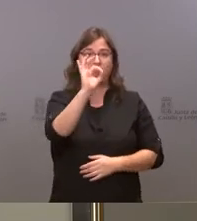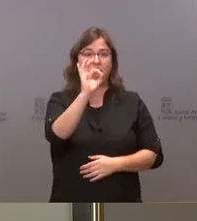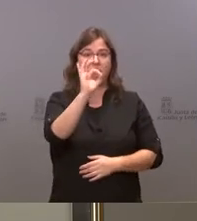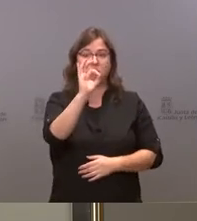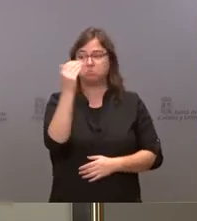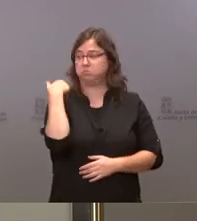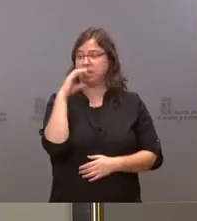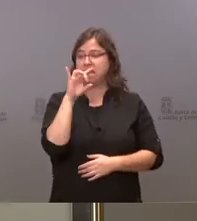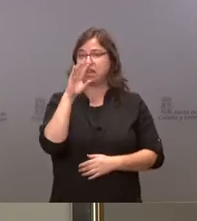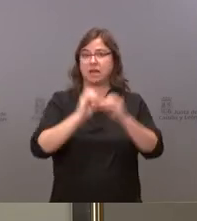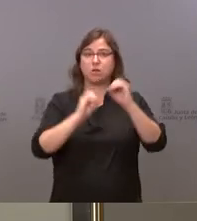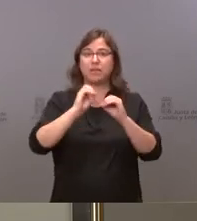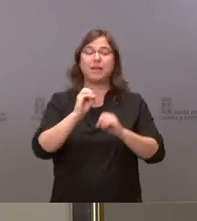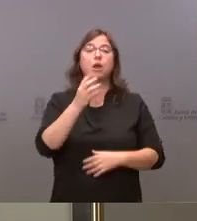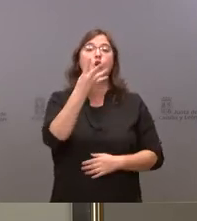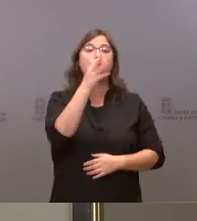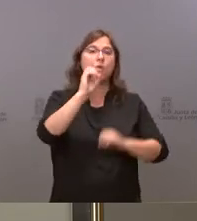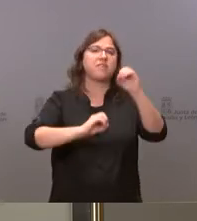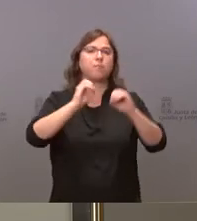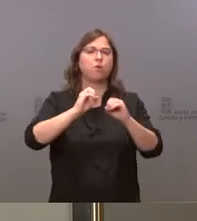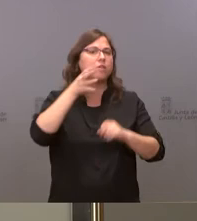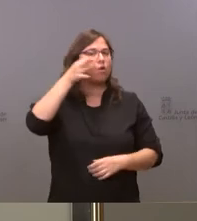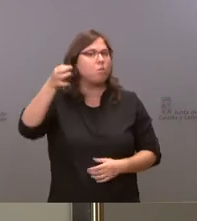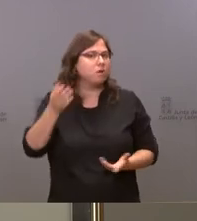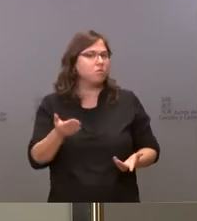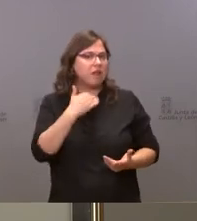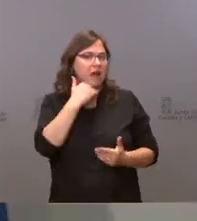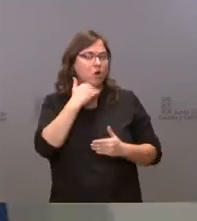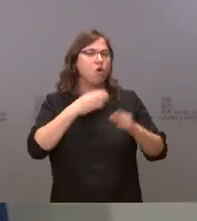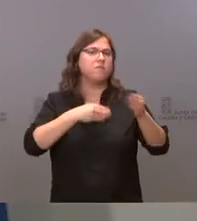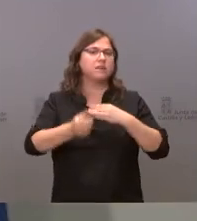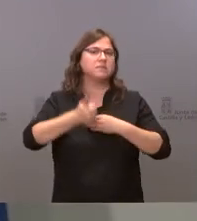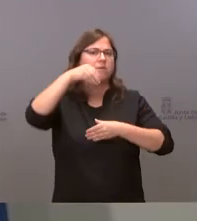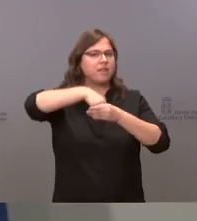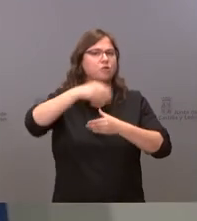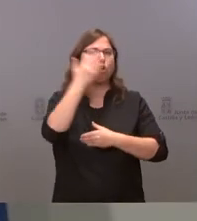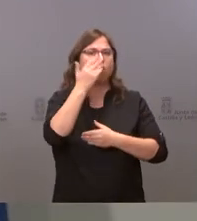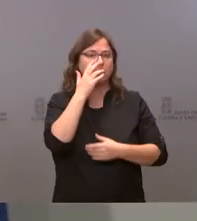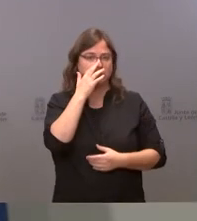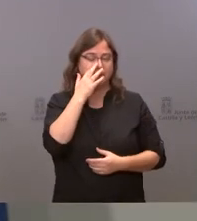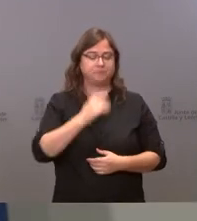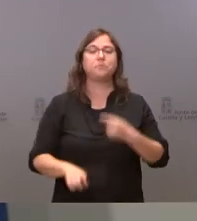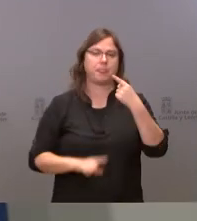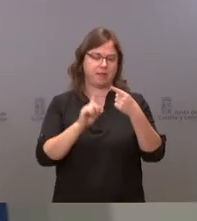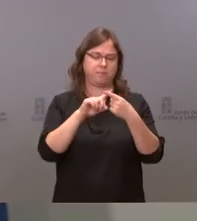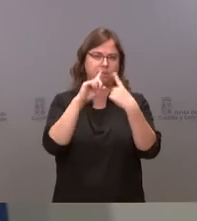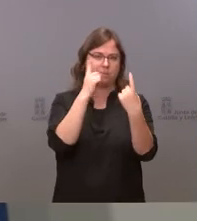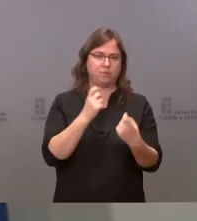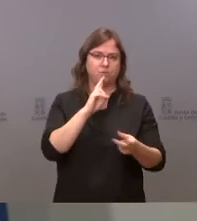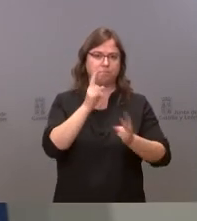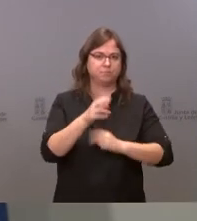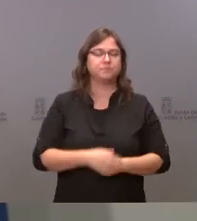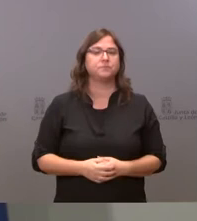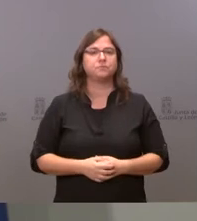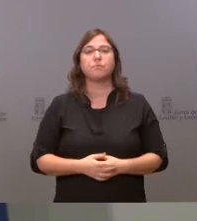14 días en el 90% de los municipios gracias bien respecto a la primera pregunta puedo